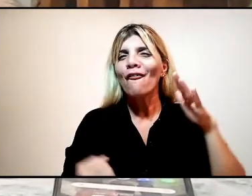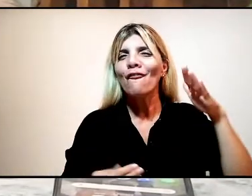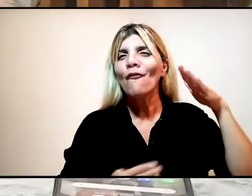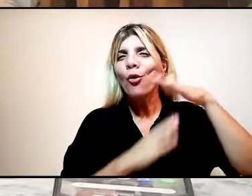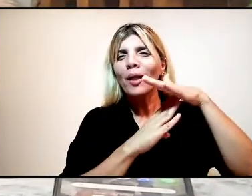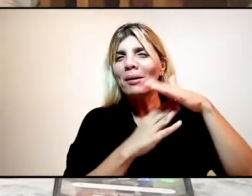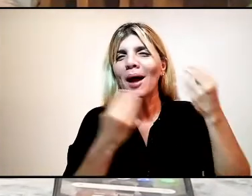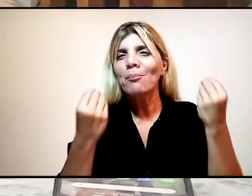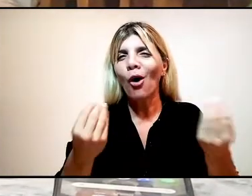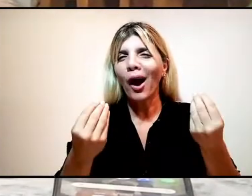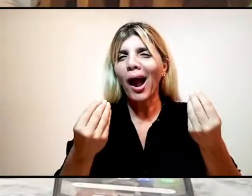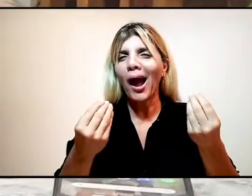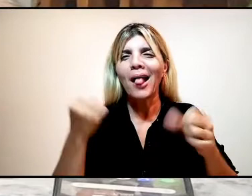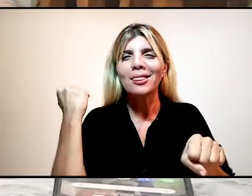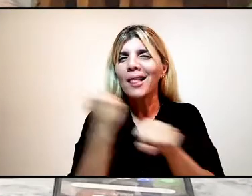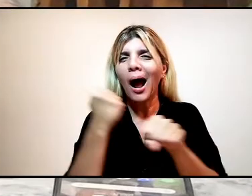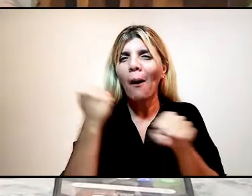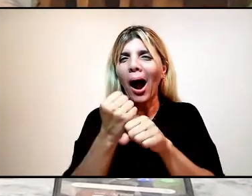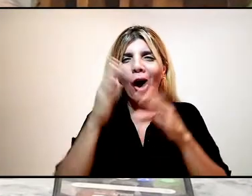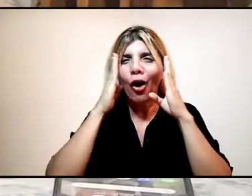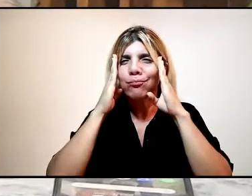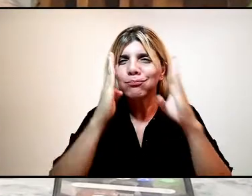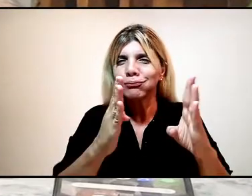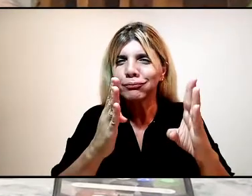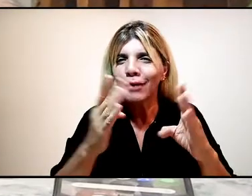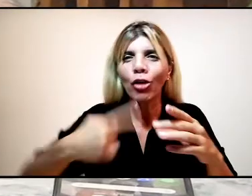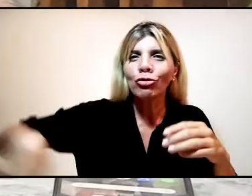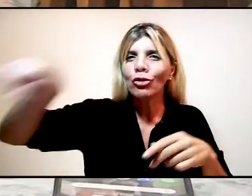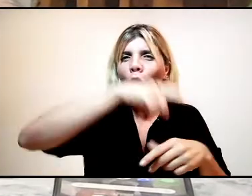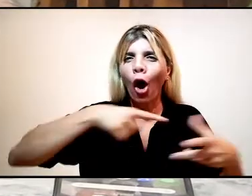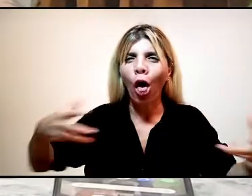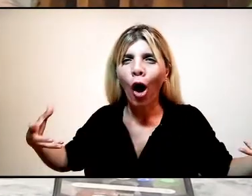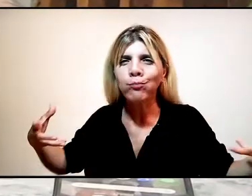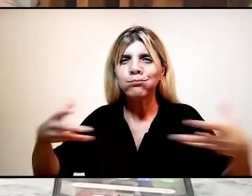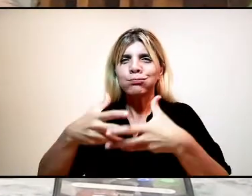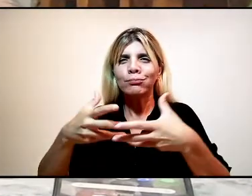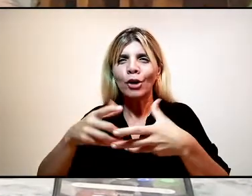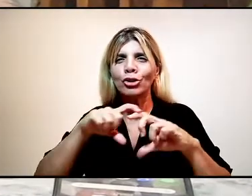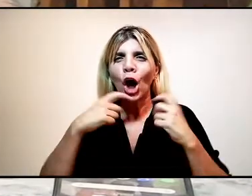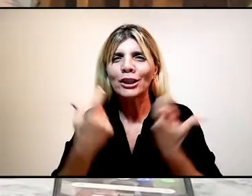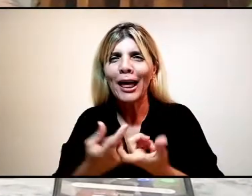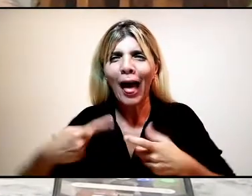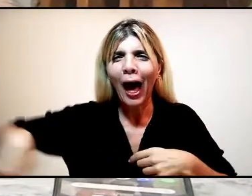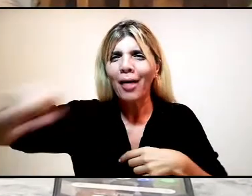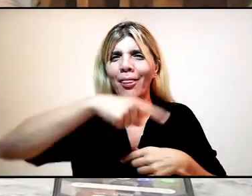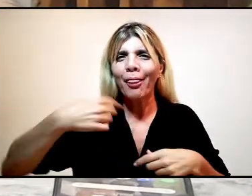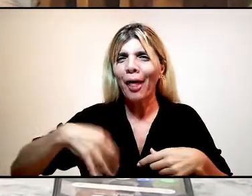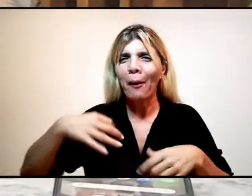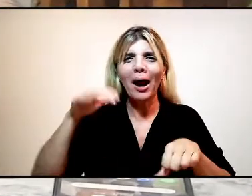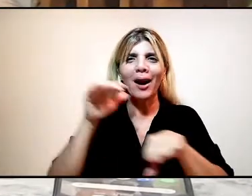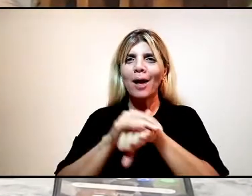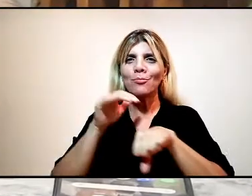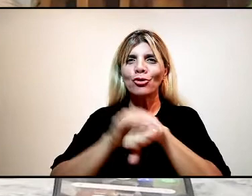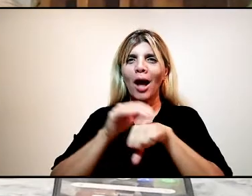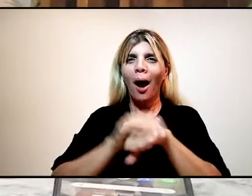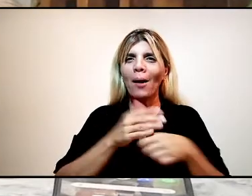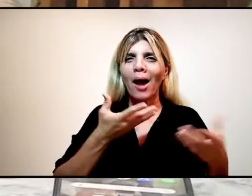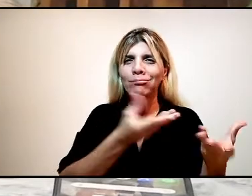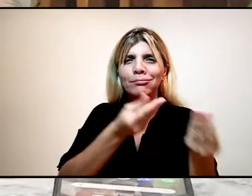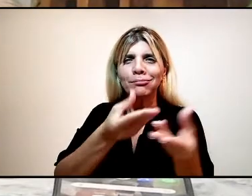y toda la sociedad, el conjunto de nuestra sociedad debía ser responsable solidariamente